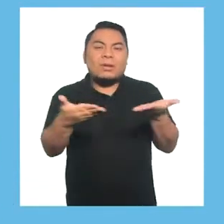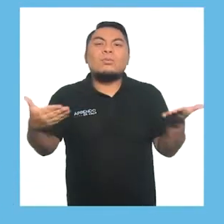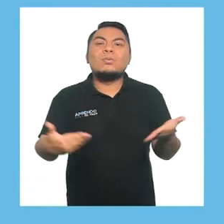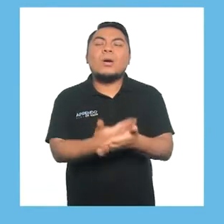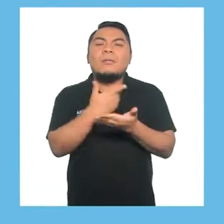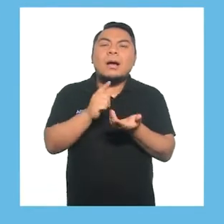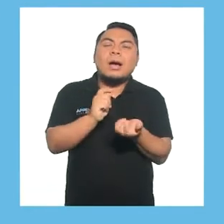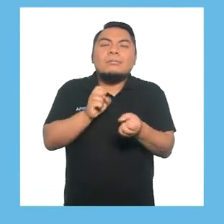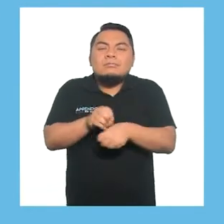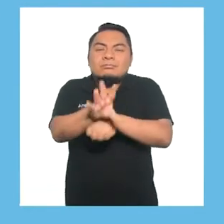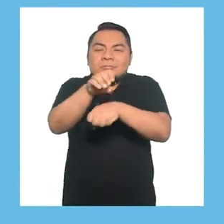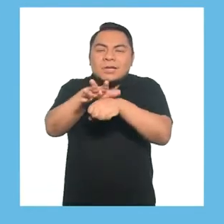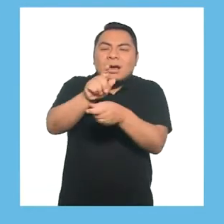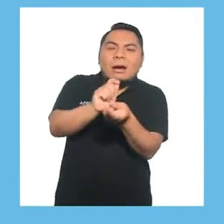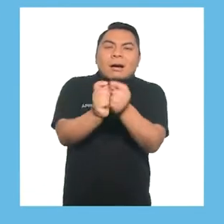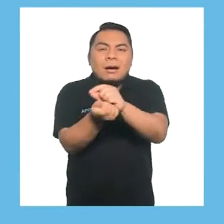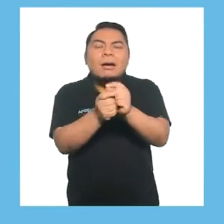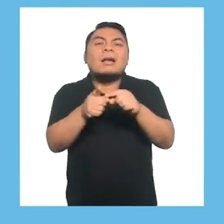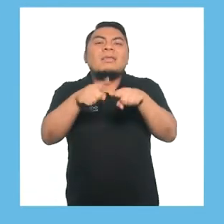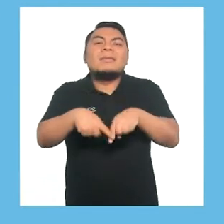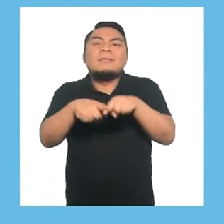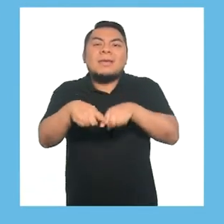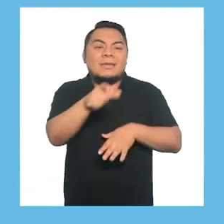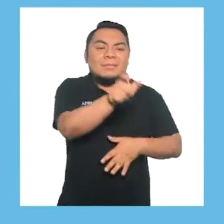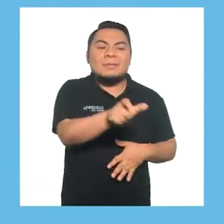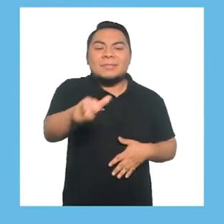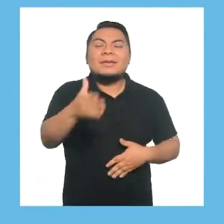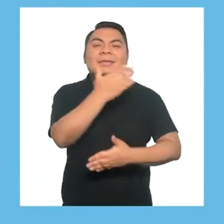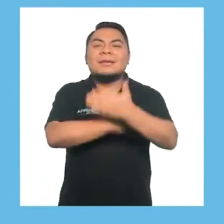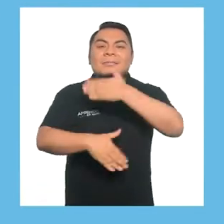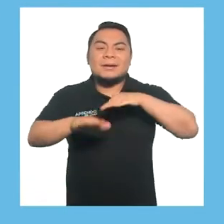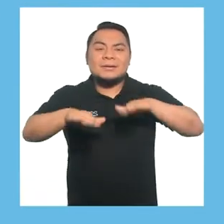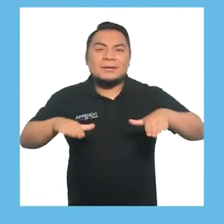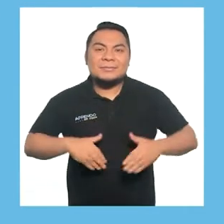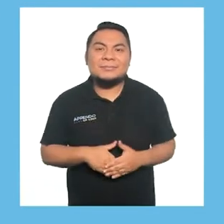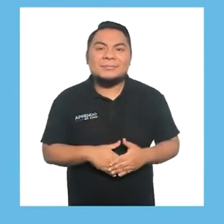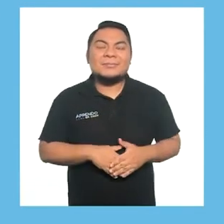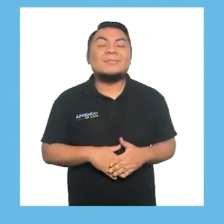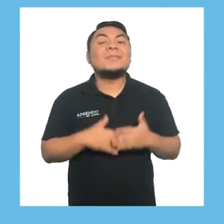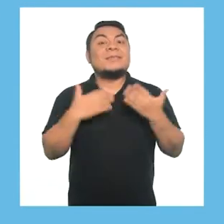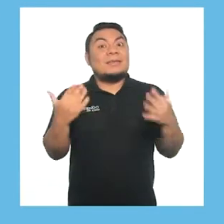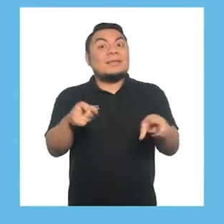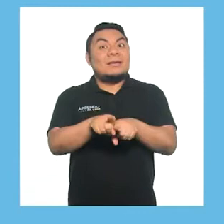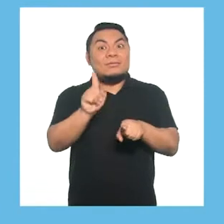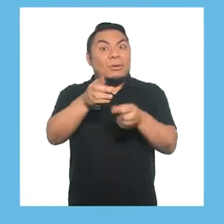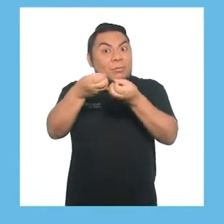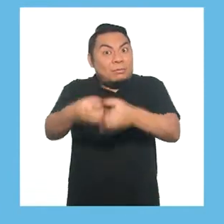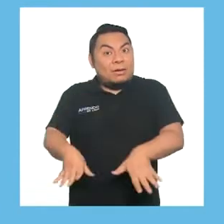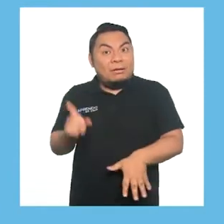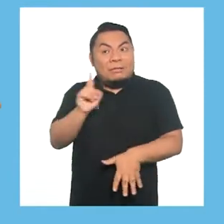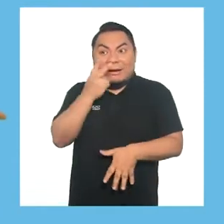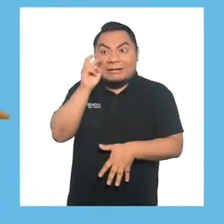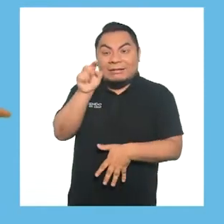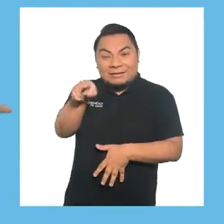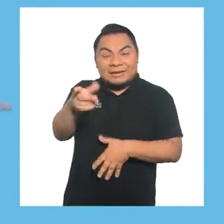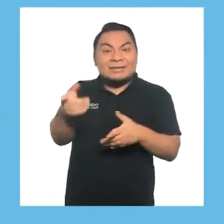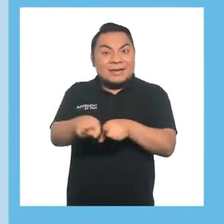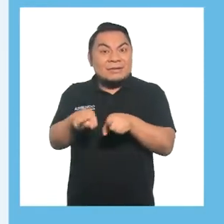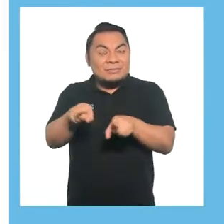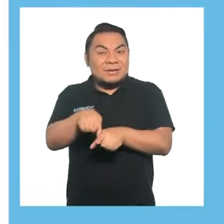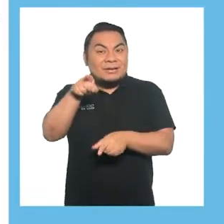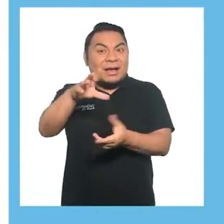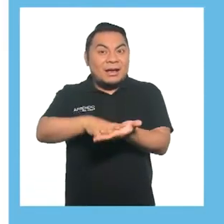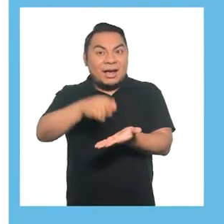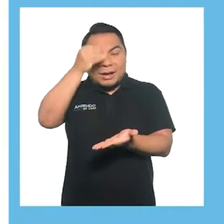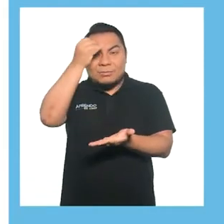nuevas sugerencias de adecuaciones según el tipo de discapacidad. Tampoco se pueden perder nuestras secciones